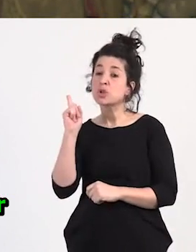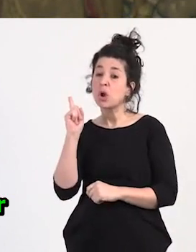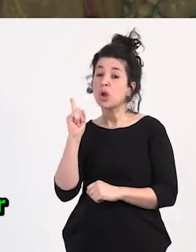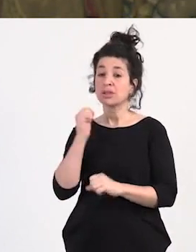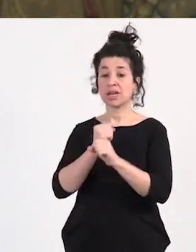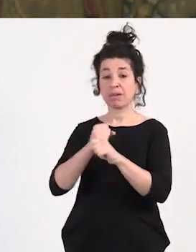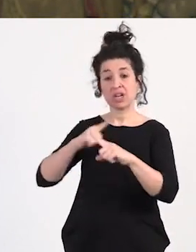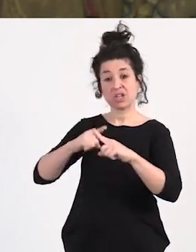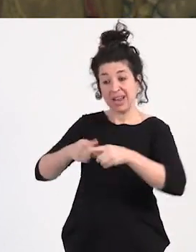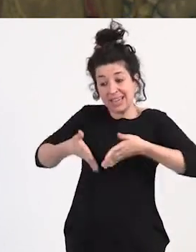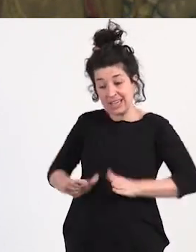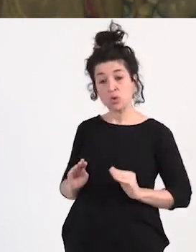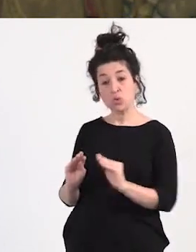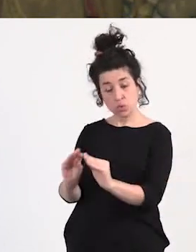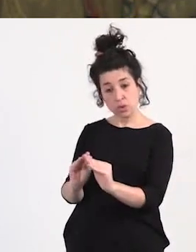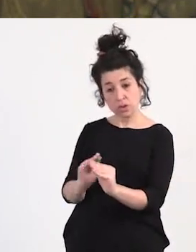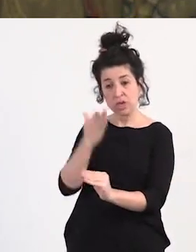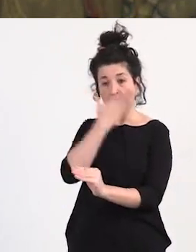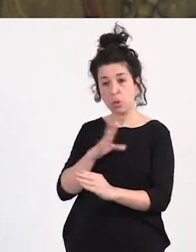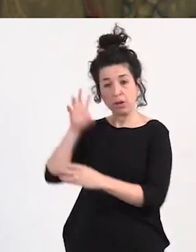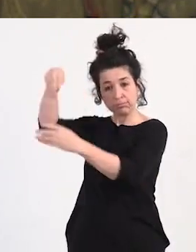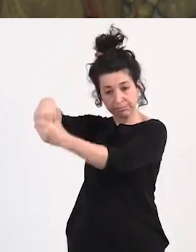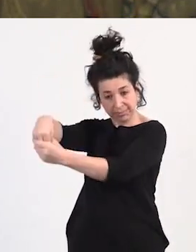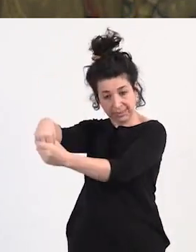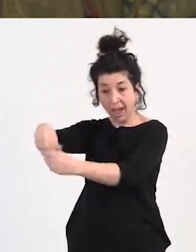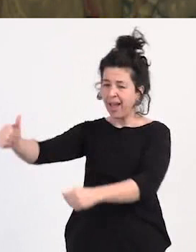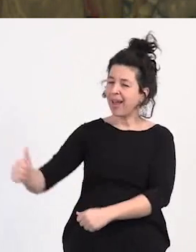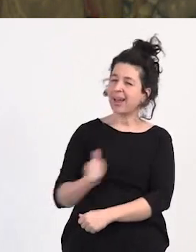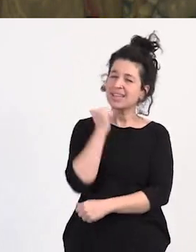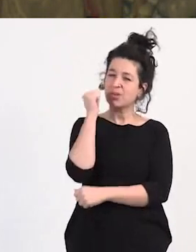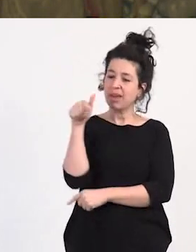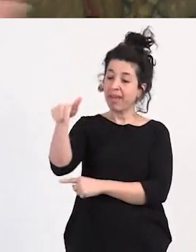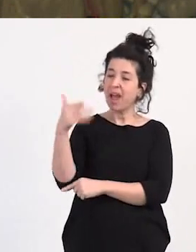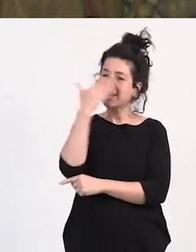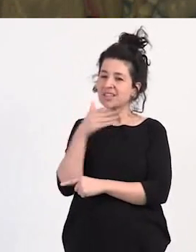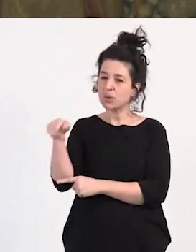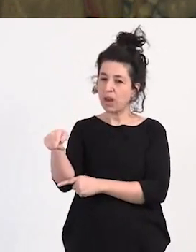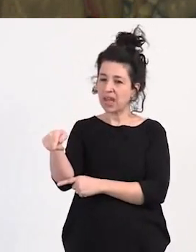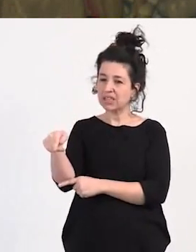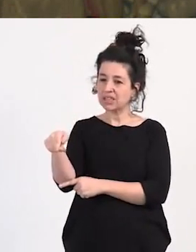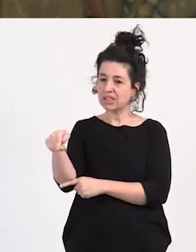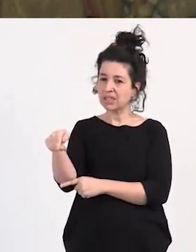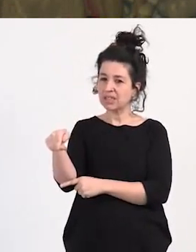trabajadoras sexuales casualmente estas escuelas donde van los hijos de las trabajadoras sexuales hay unas competencias